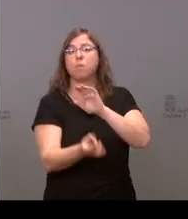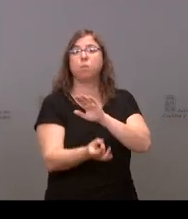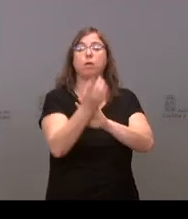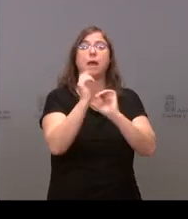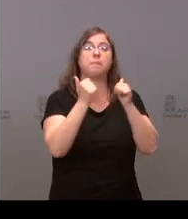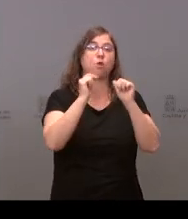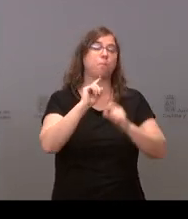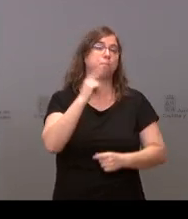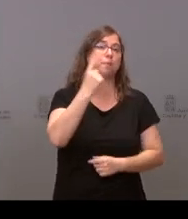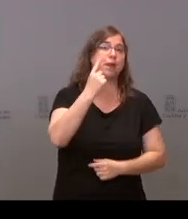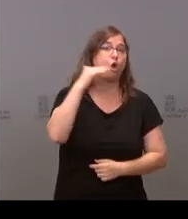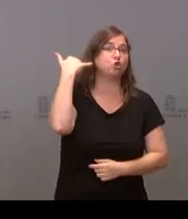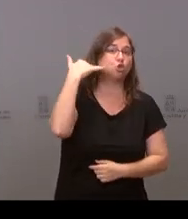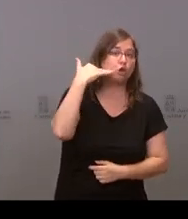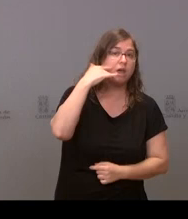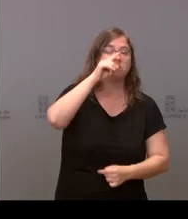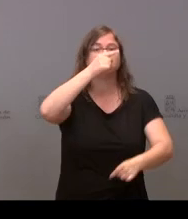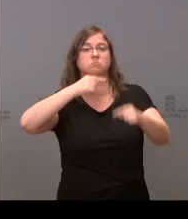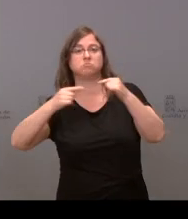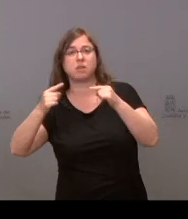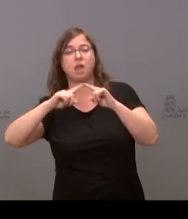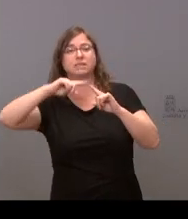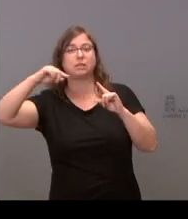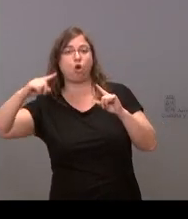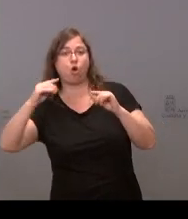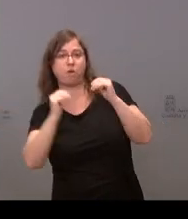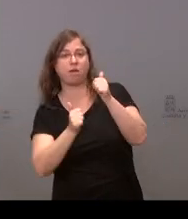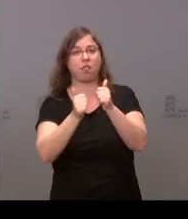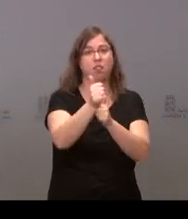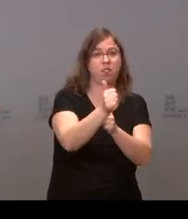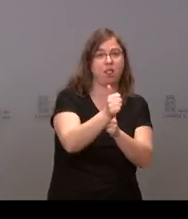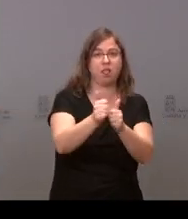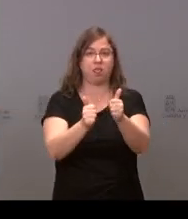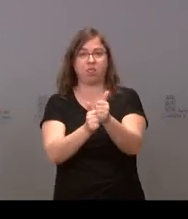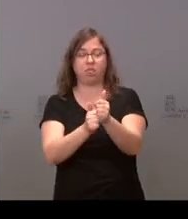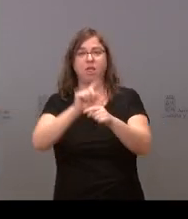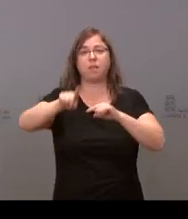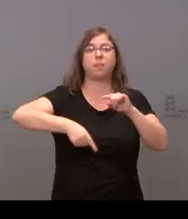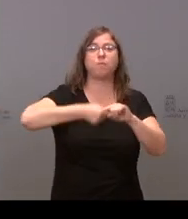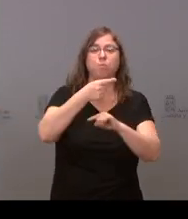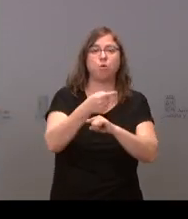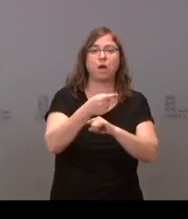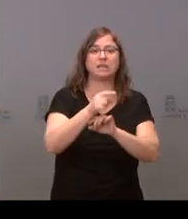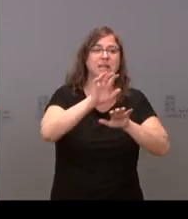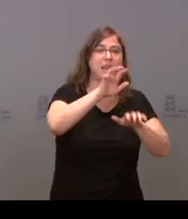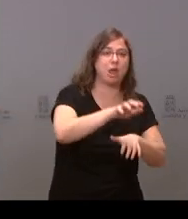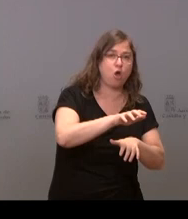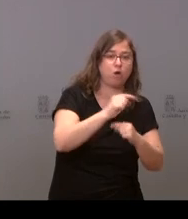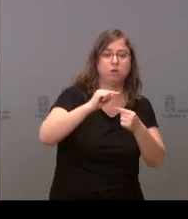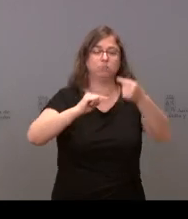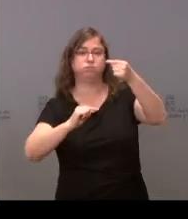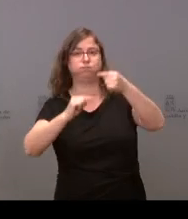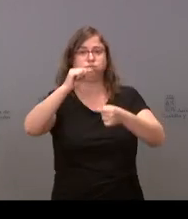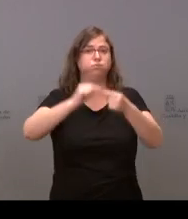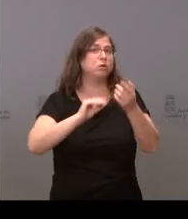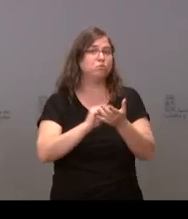empezó siendo la primera, después Segovia iba por debajo, luego fue por encima León, ha cambiado también de posición